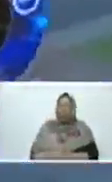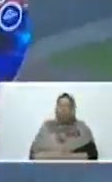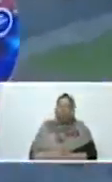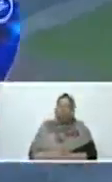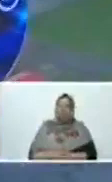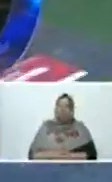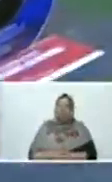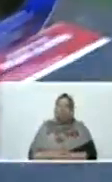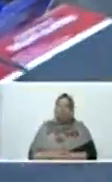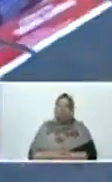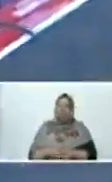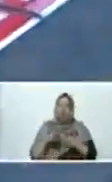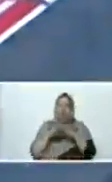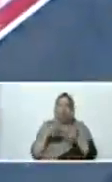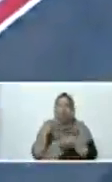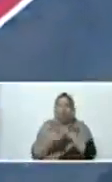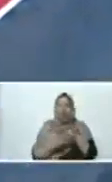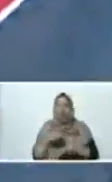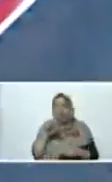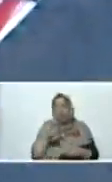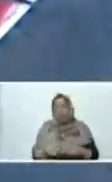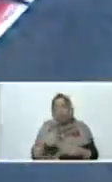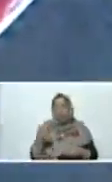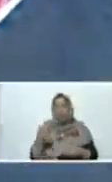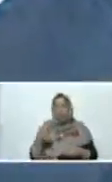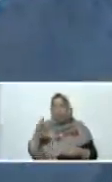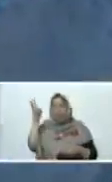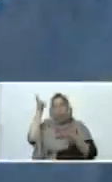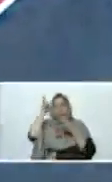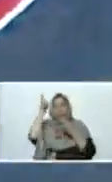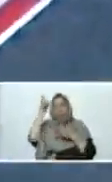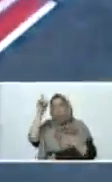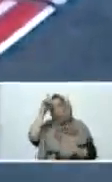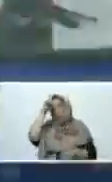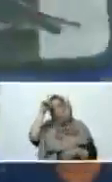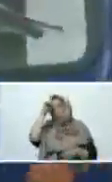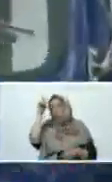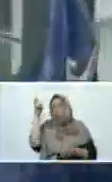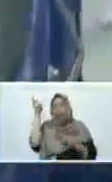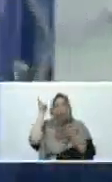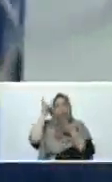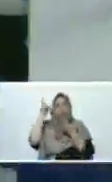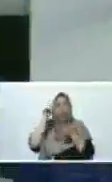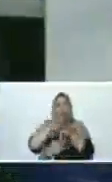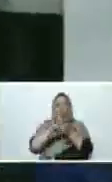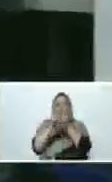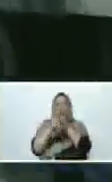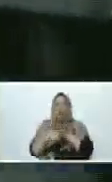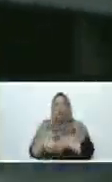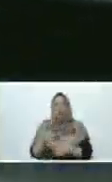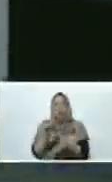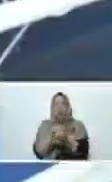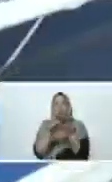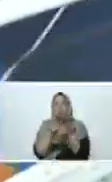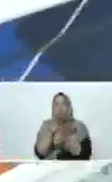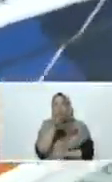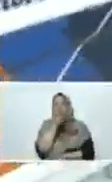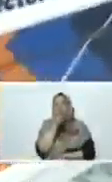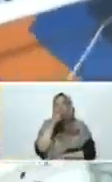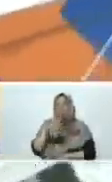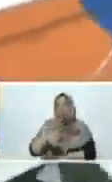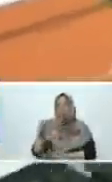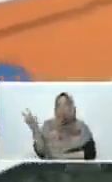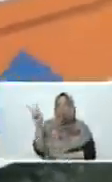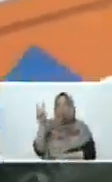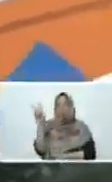Presidente, importante. Antracita traída de Perú y de Alemania, presidente. Sustituido por coque verde venezolano,